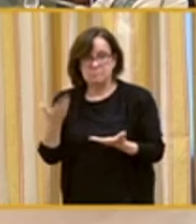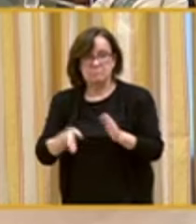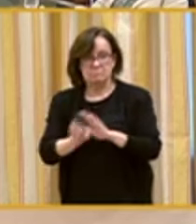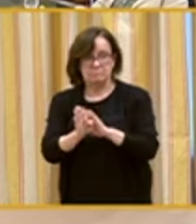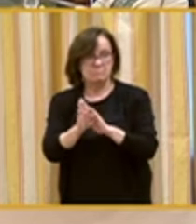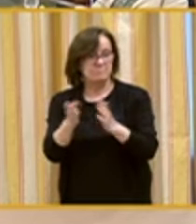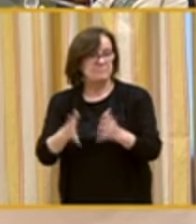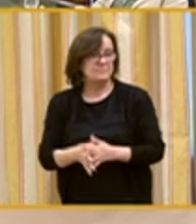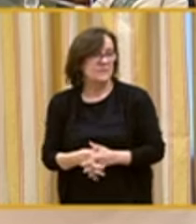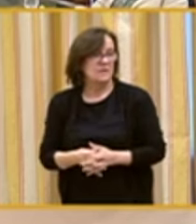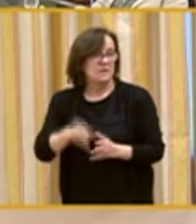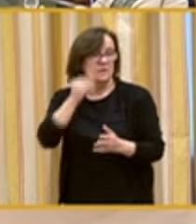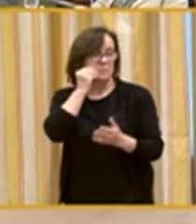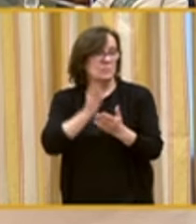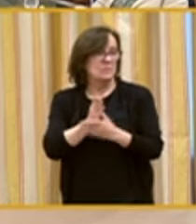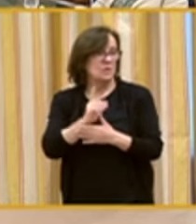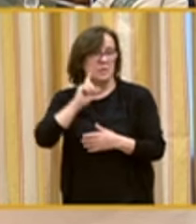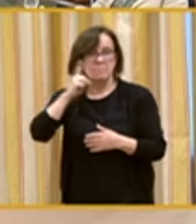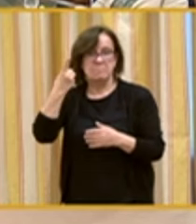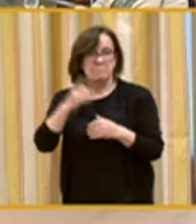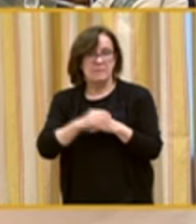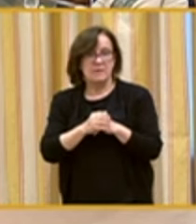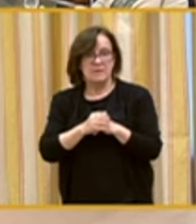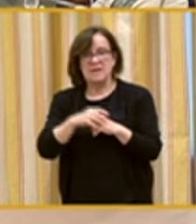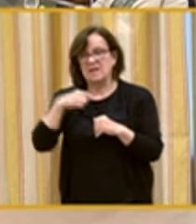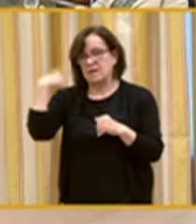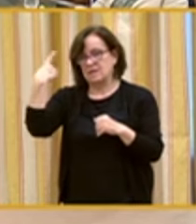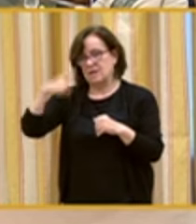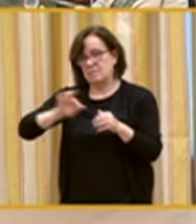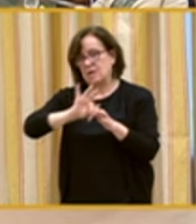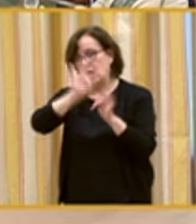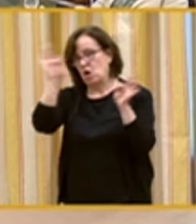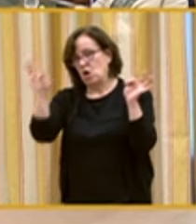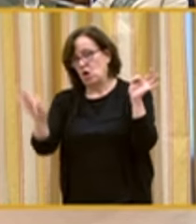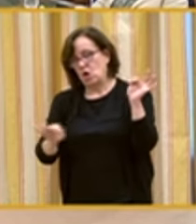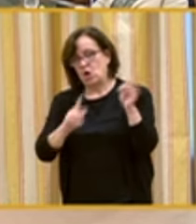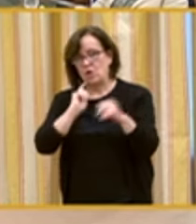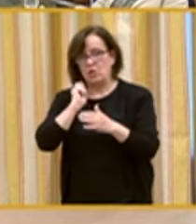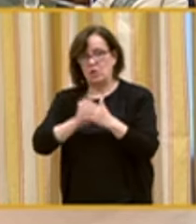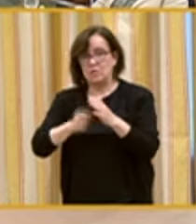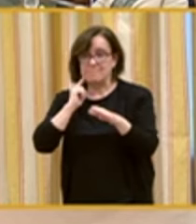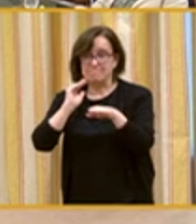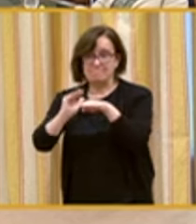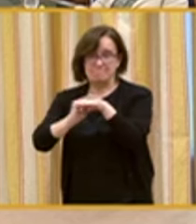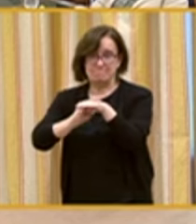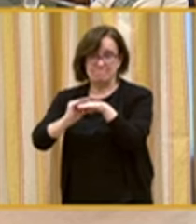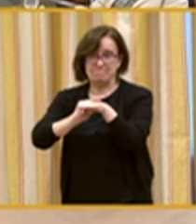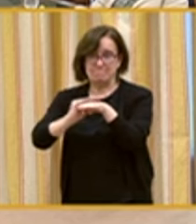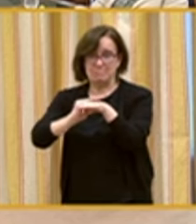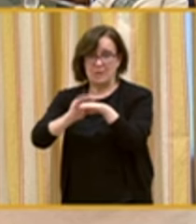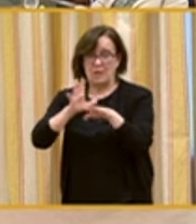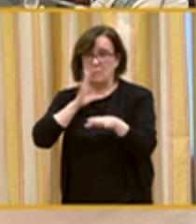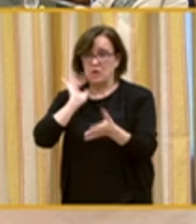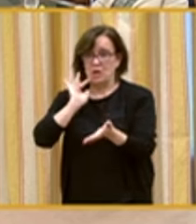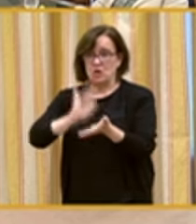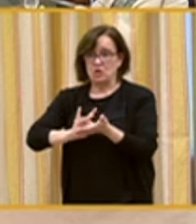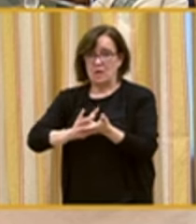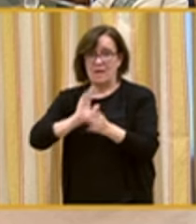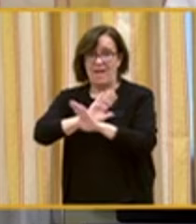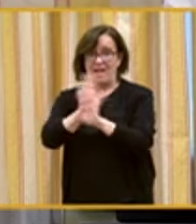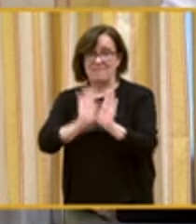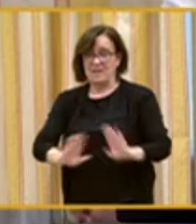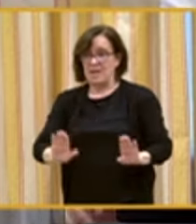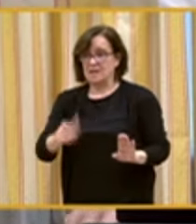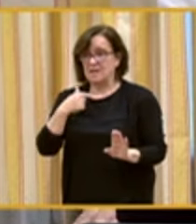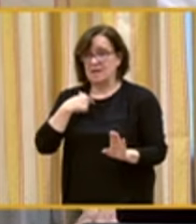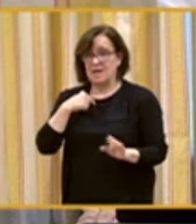Bueno, días. Lo primero, sé que llevan una mañana dura, entonces pedir disculpas porque nos toca al final